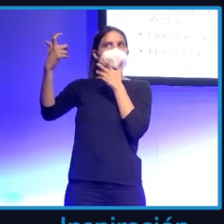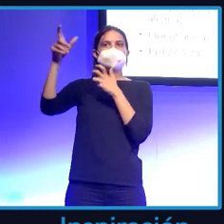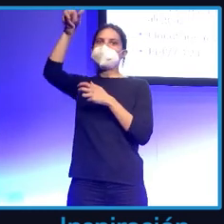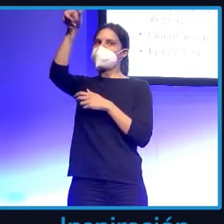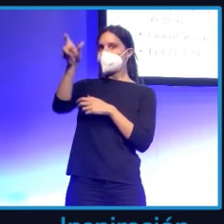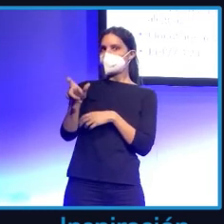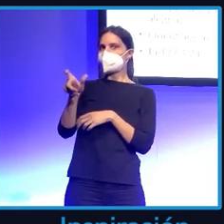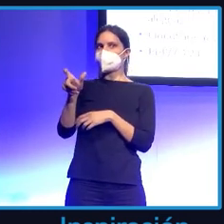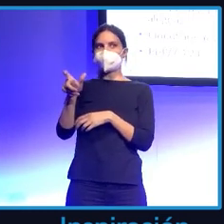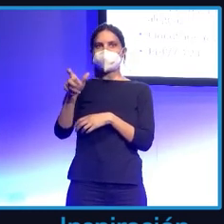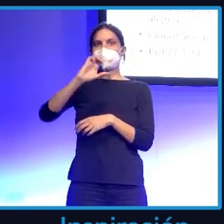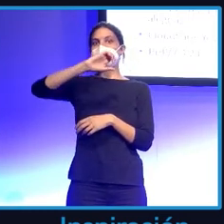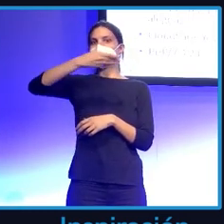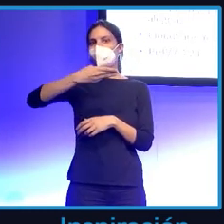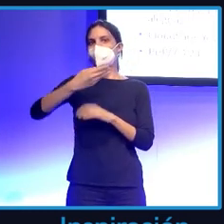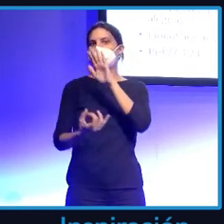ha creado Bitcoin,